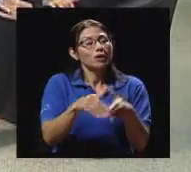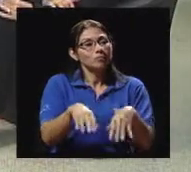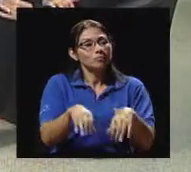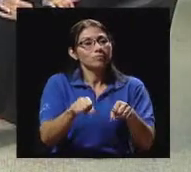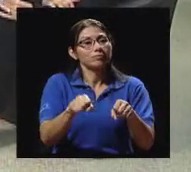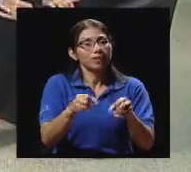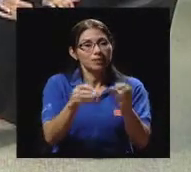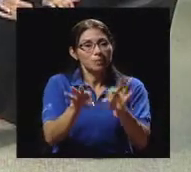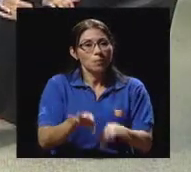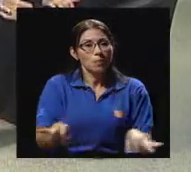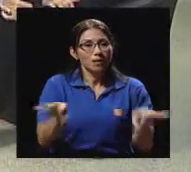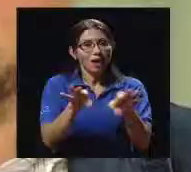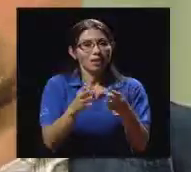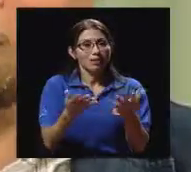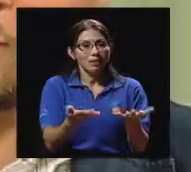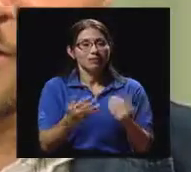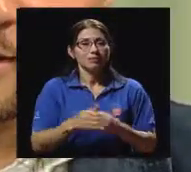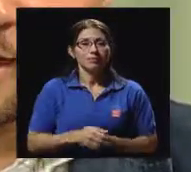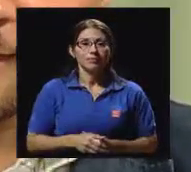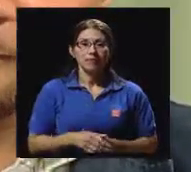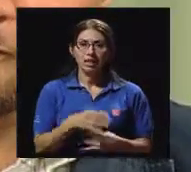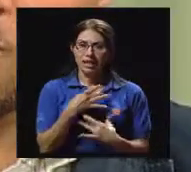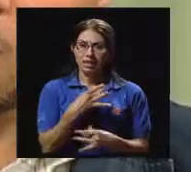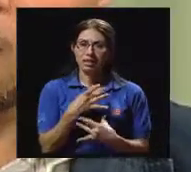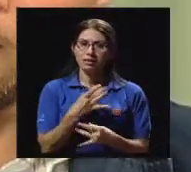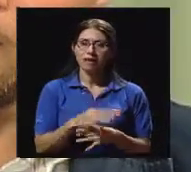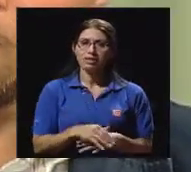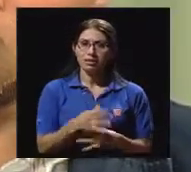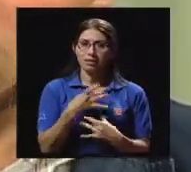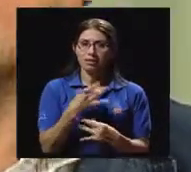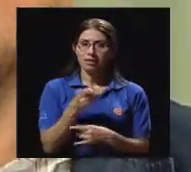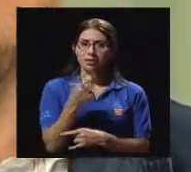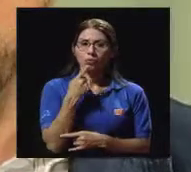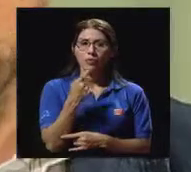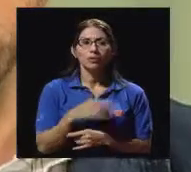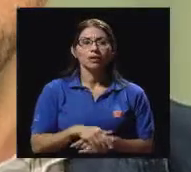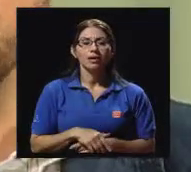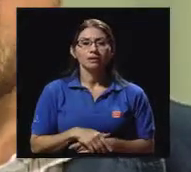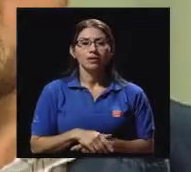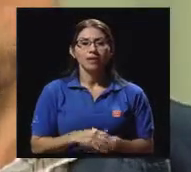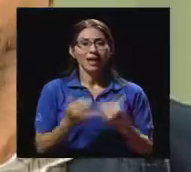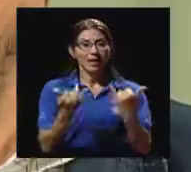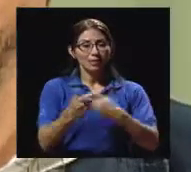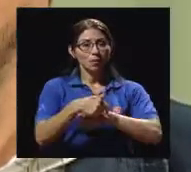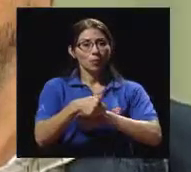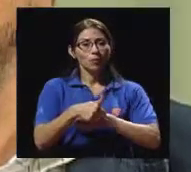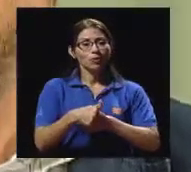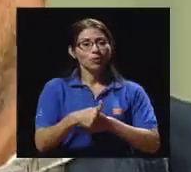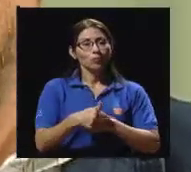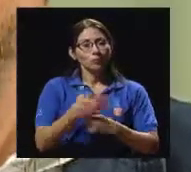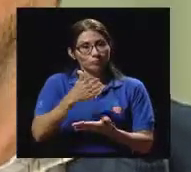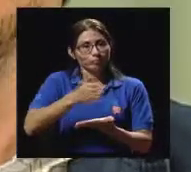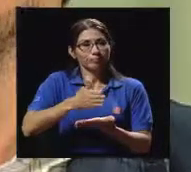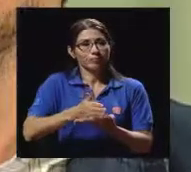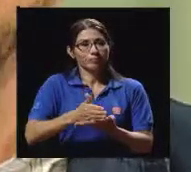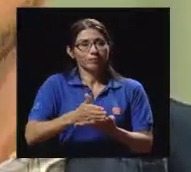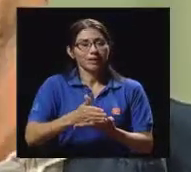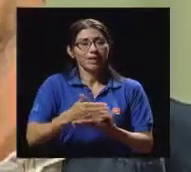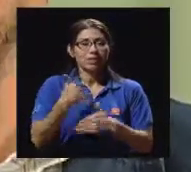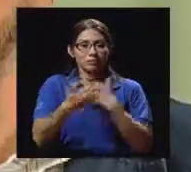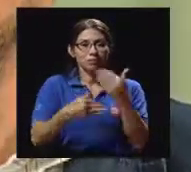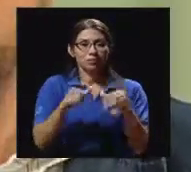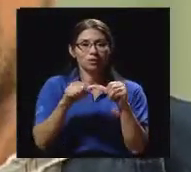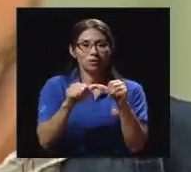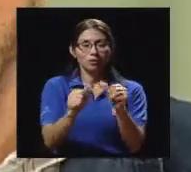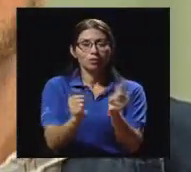importantes. Interesante, interesante lo que apuntas. Si quisiera en ese momento enviar una pausa por un momentito y